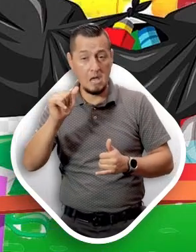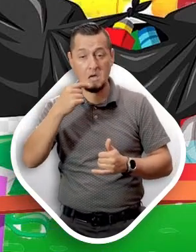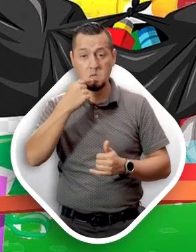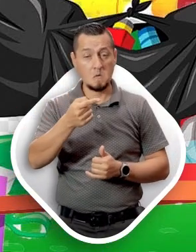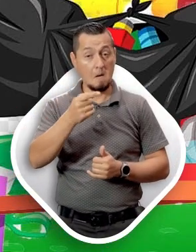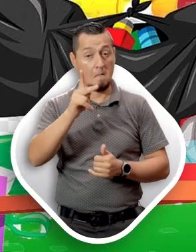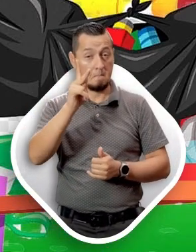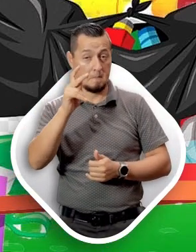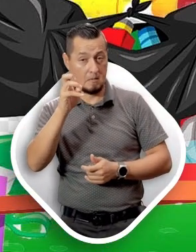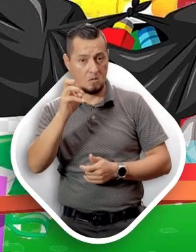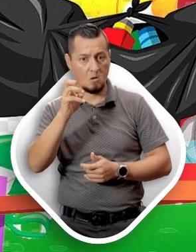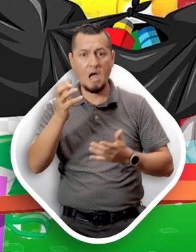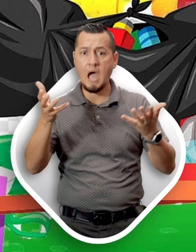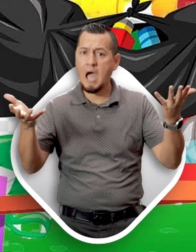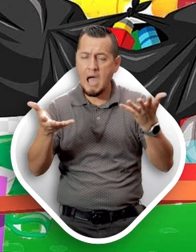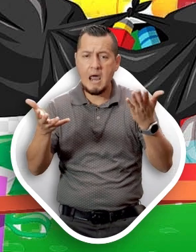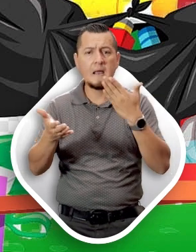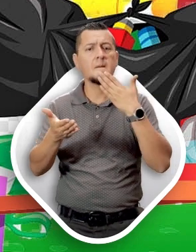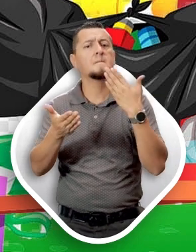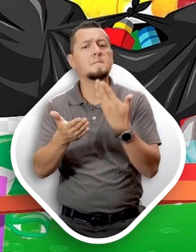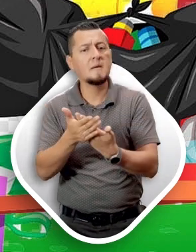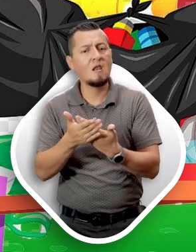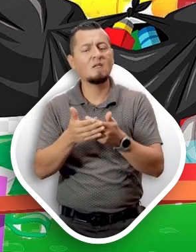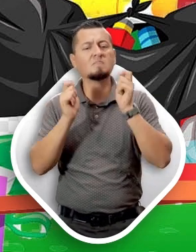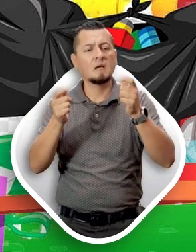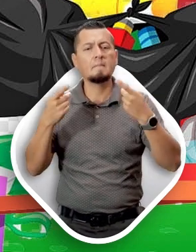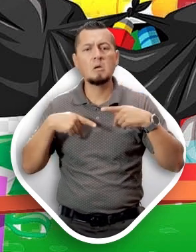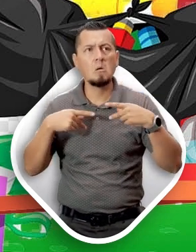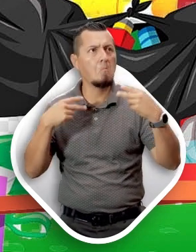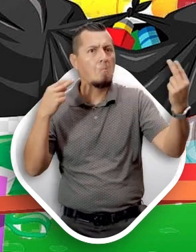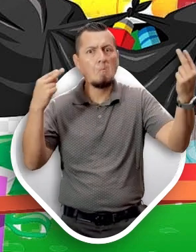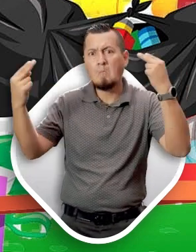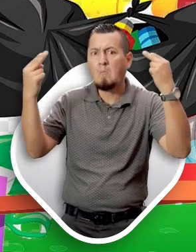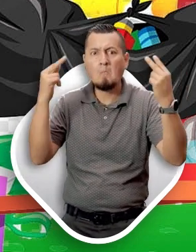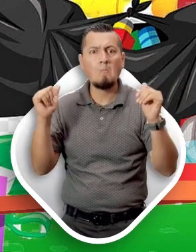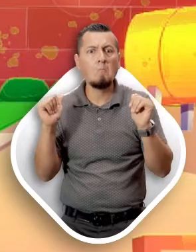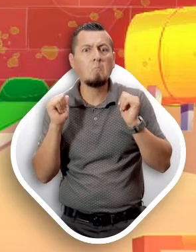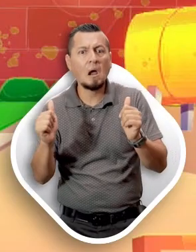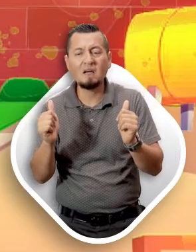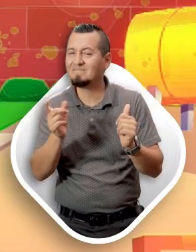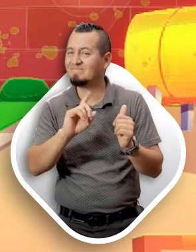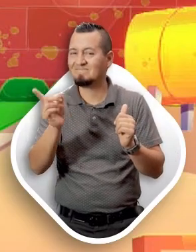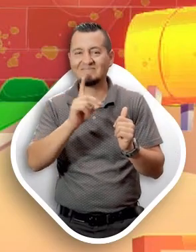que dijo Pepe. Hacer lo correcto aunque nadie nos esté viendo.